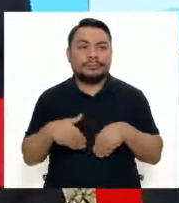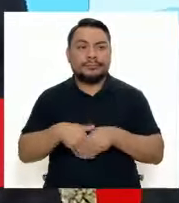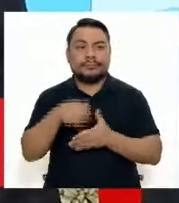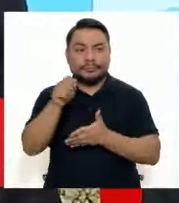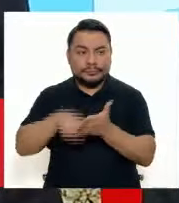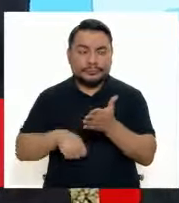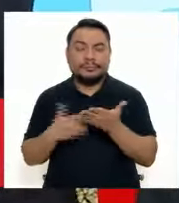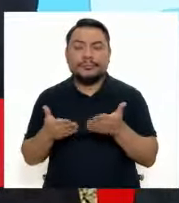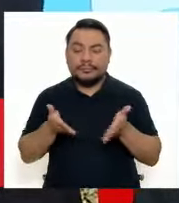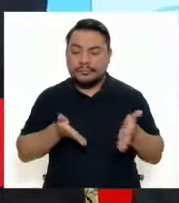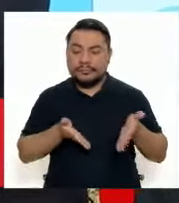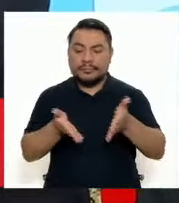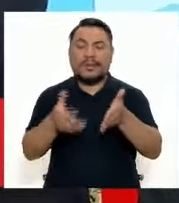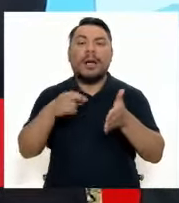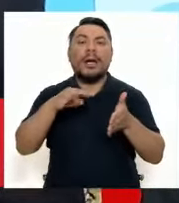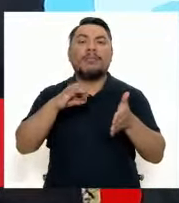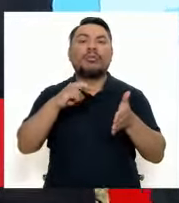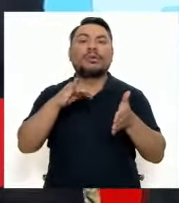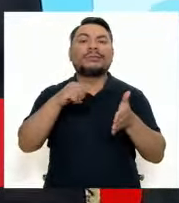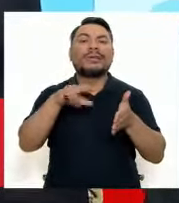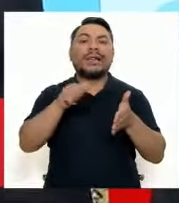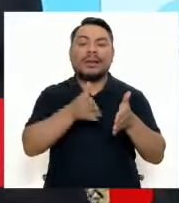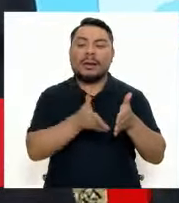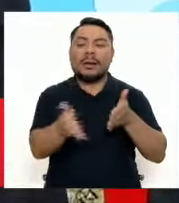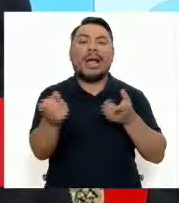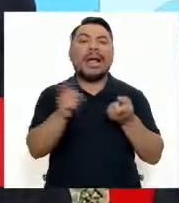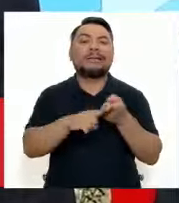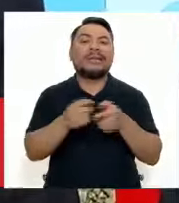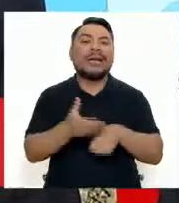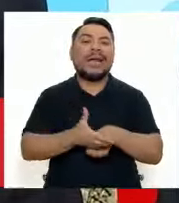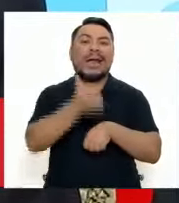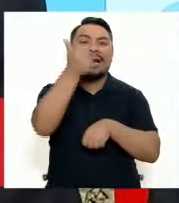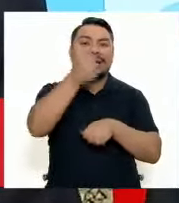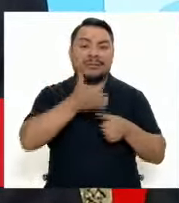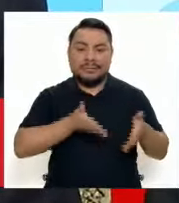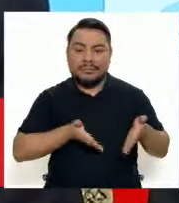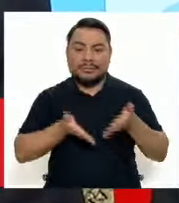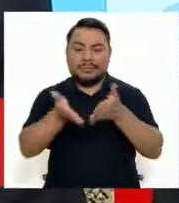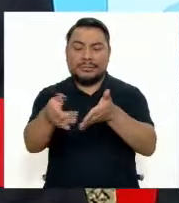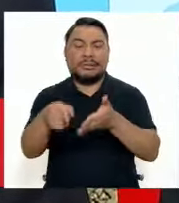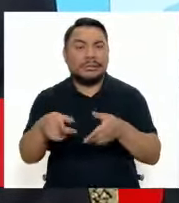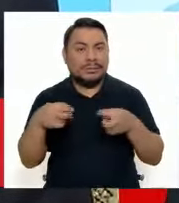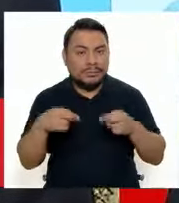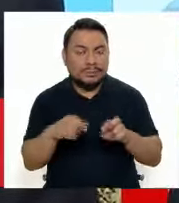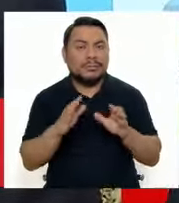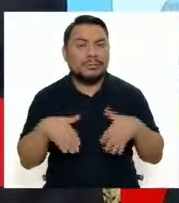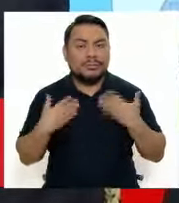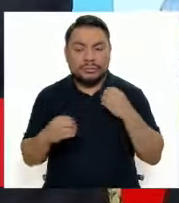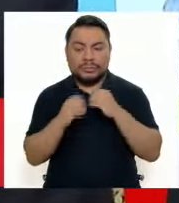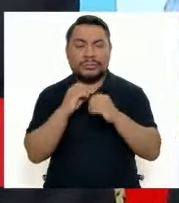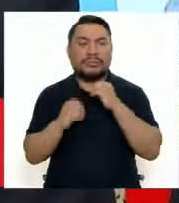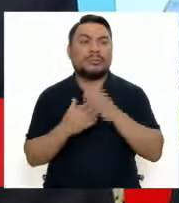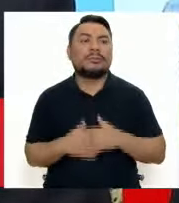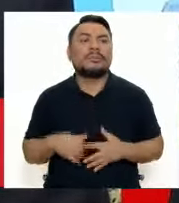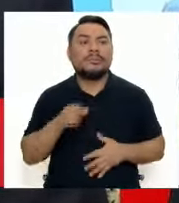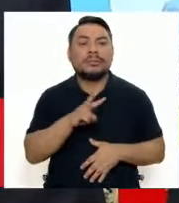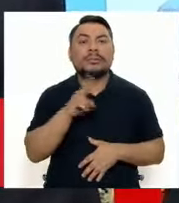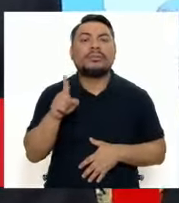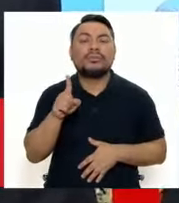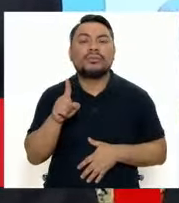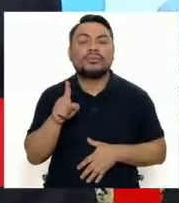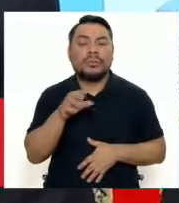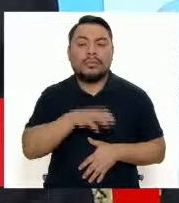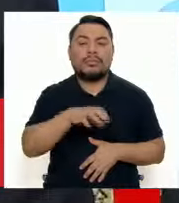del tramo que va de Pucuzana justamente hasta Ica. Esto va a permitir que se puedan construir 21 obras.